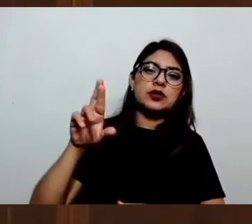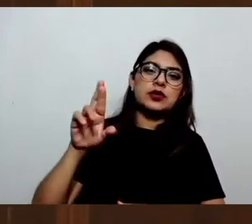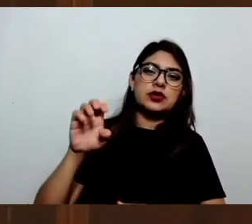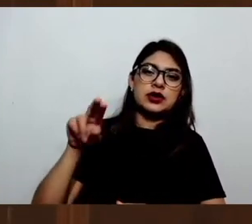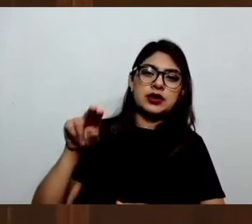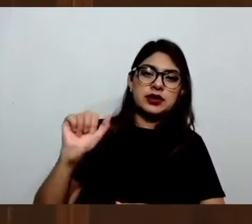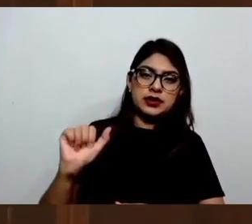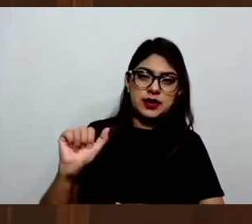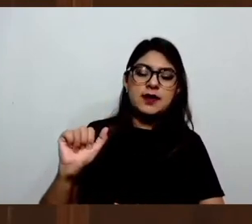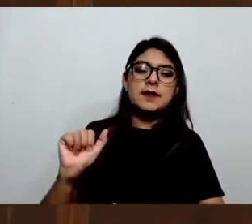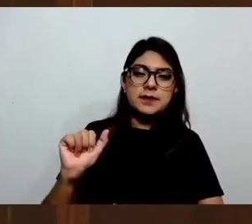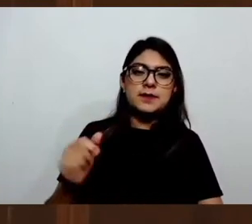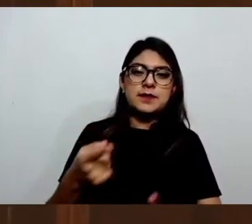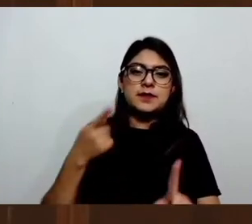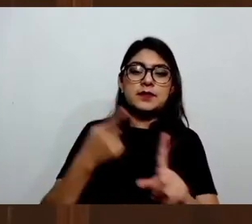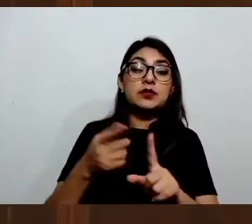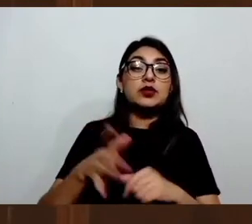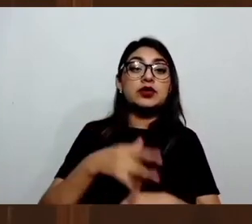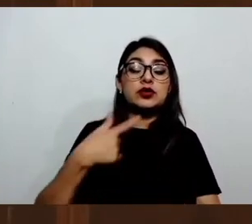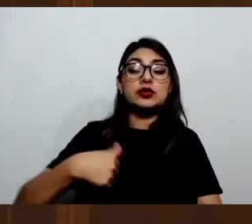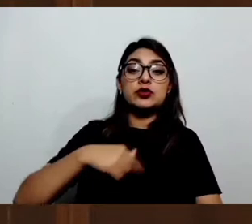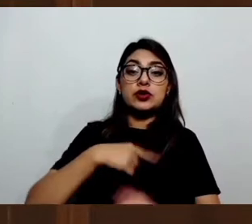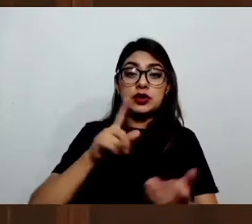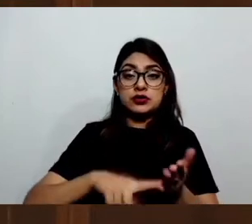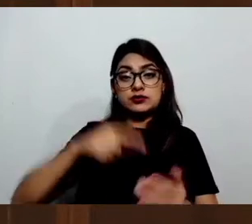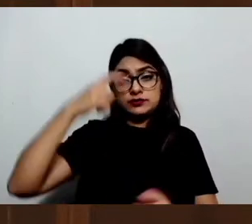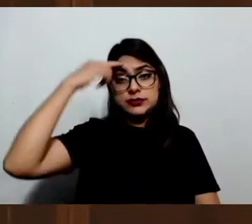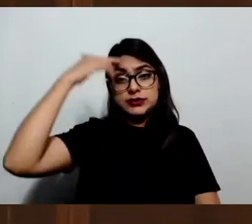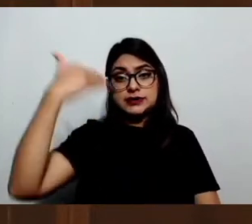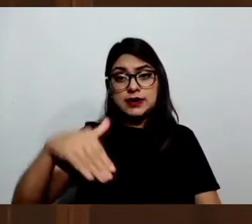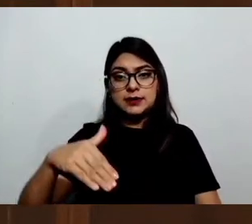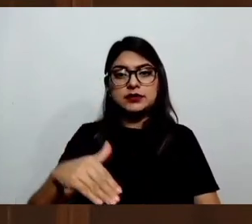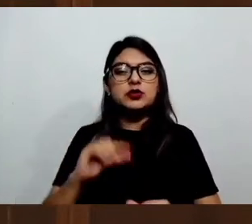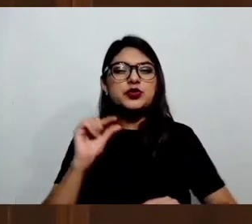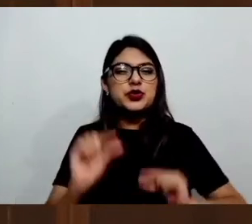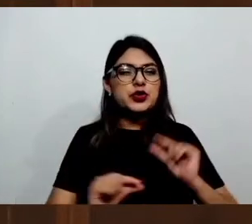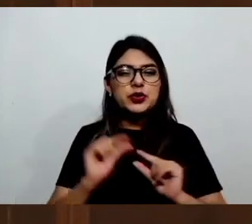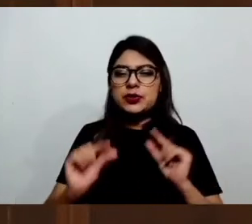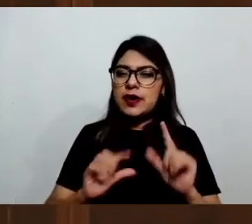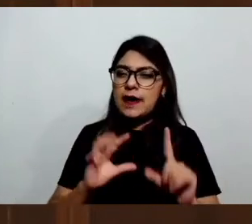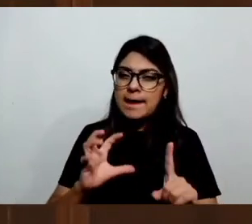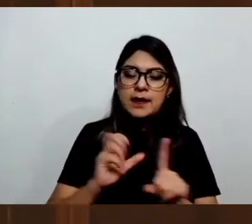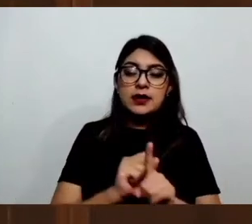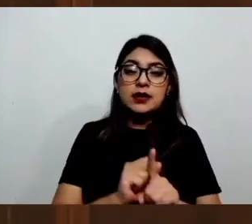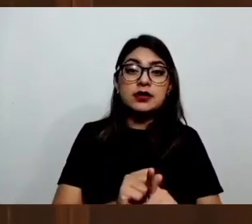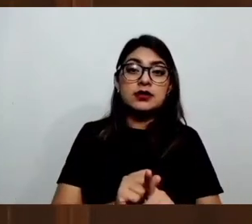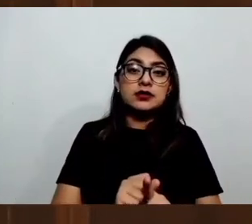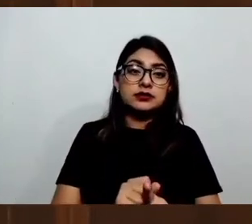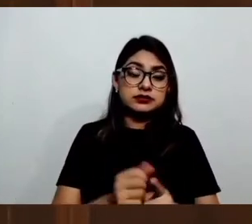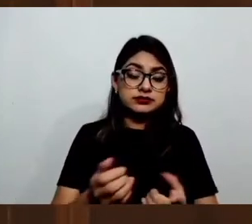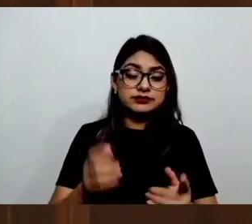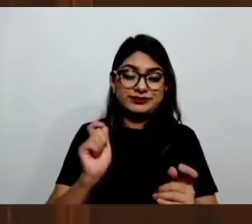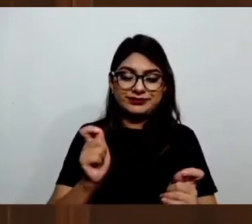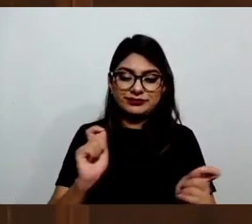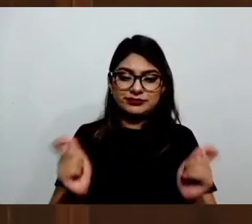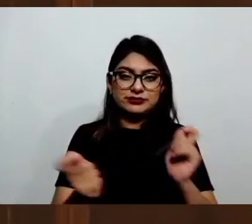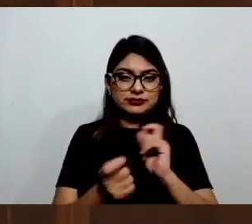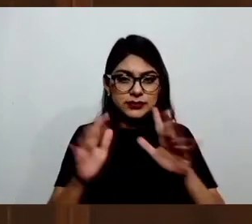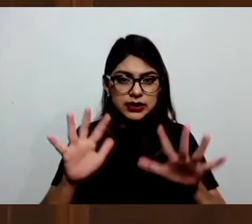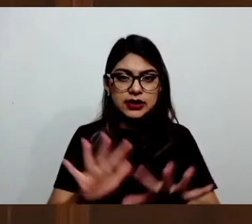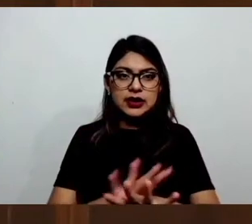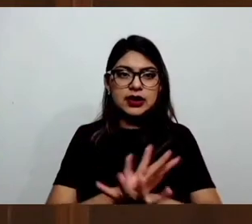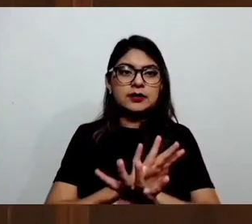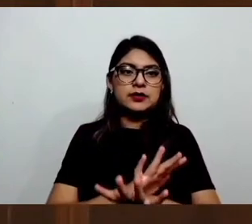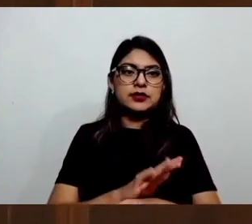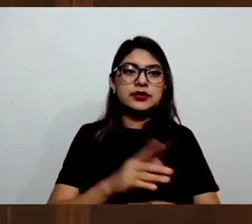nosotros tenemos muy claro que habremos de lograr tarde que temprano la transformación de esta sociedad,